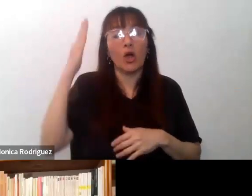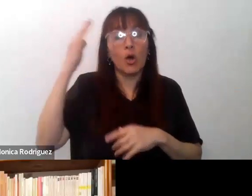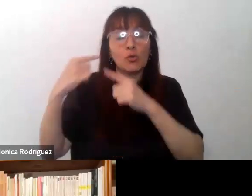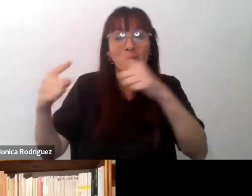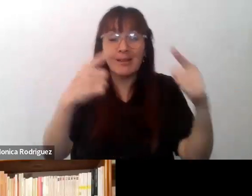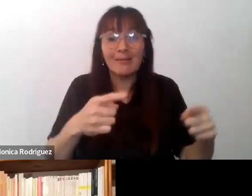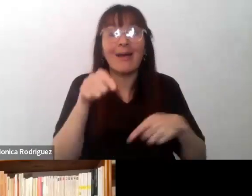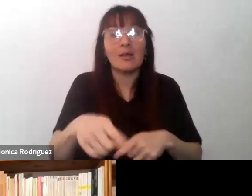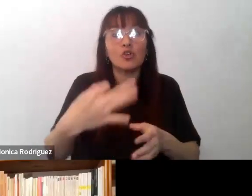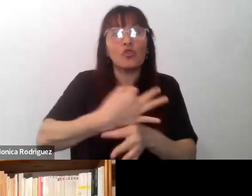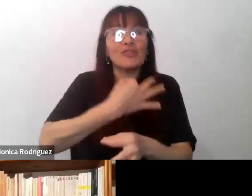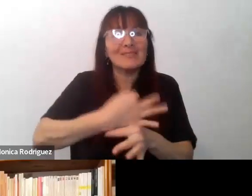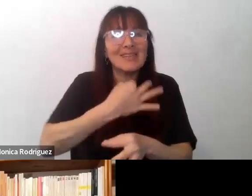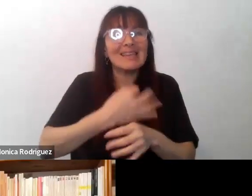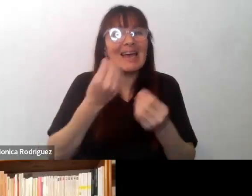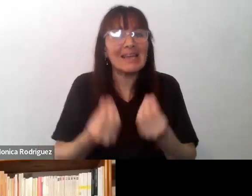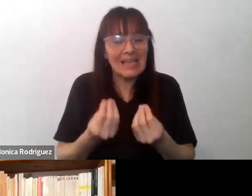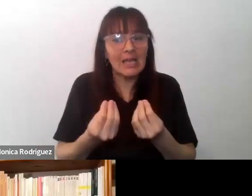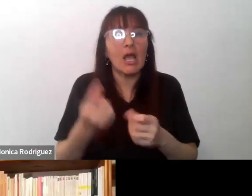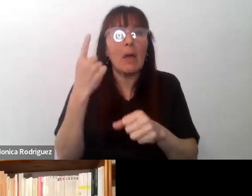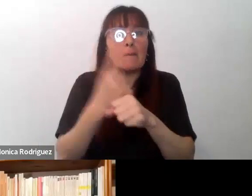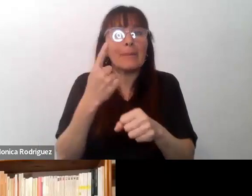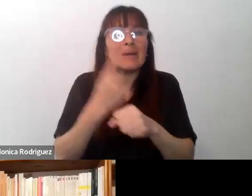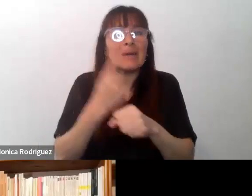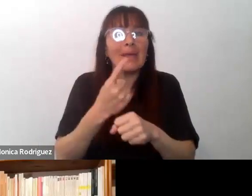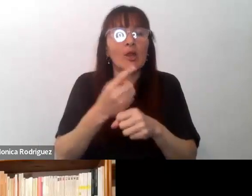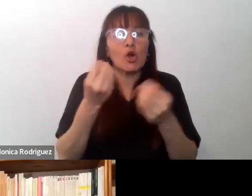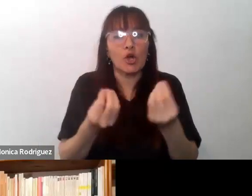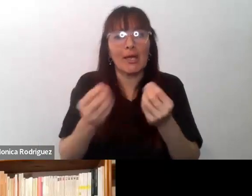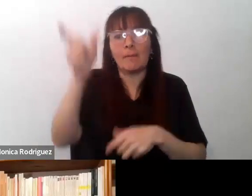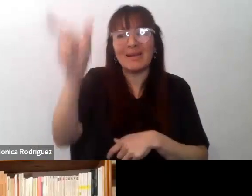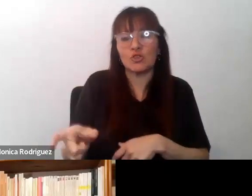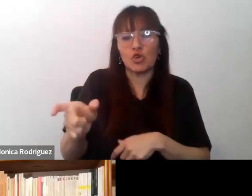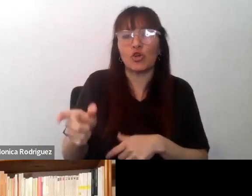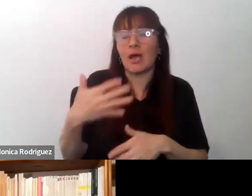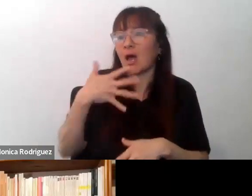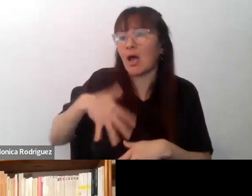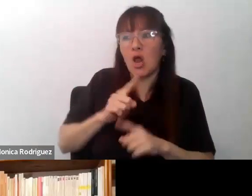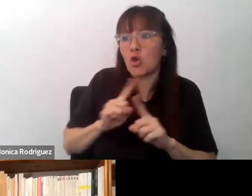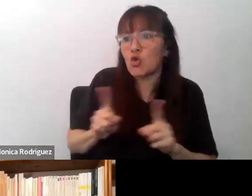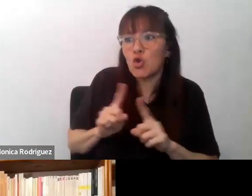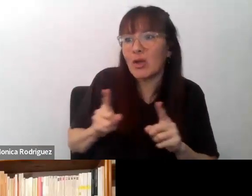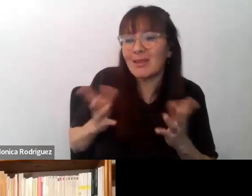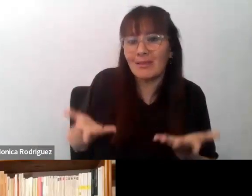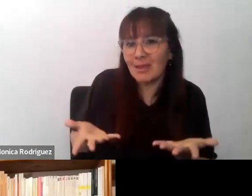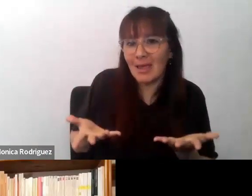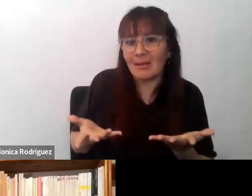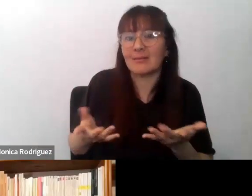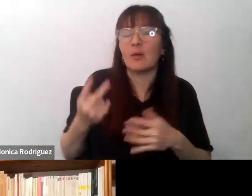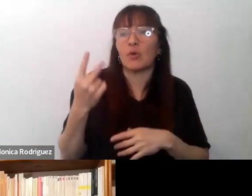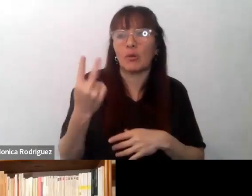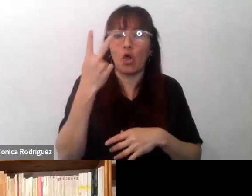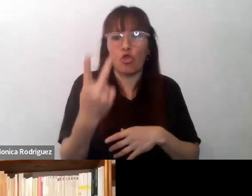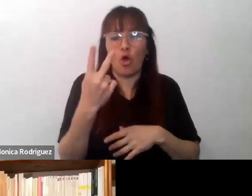que la incomprensión es lo primero que aparece. Es normal no entenderse cuando se trata de dos